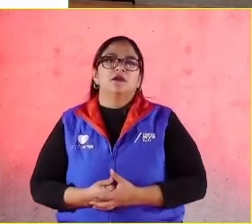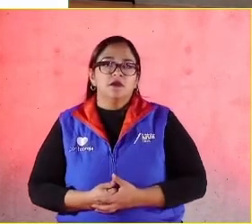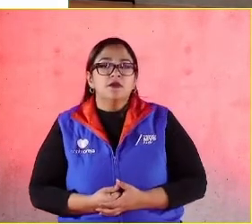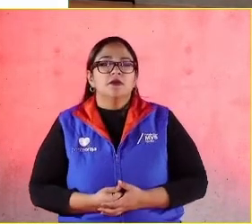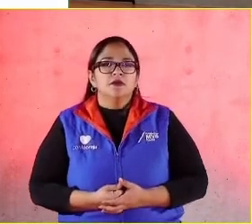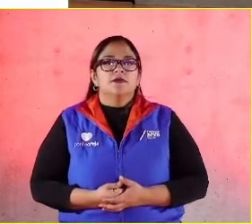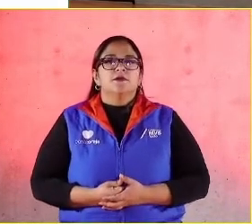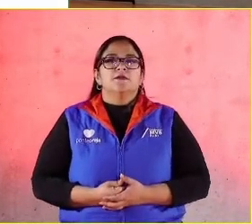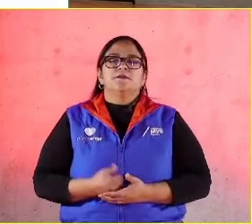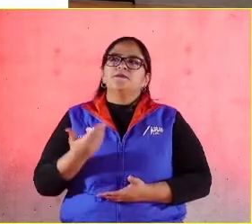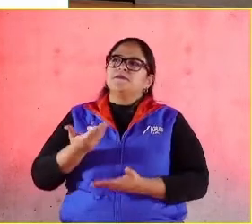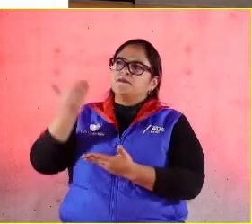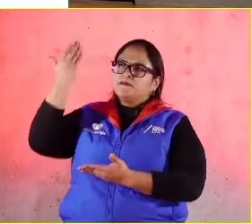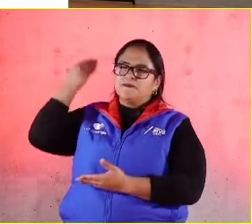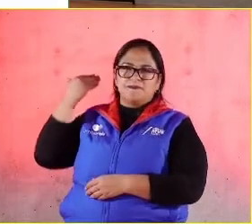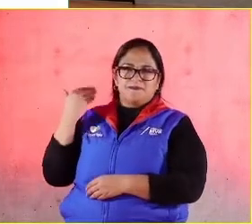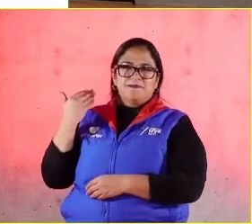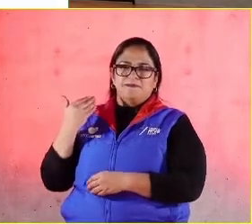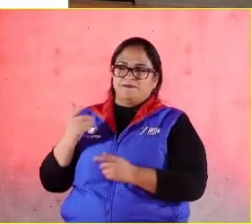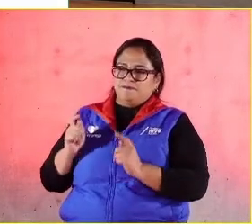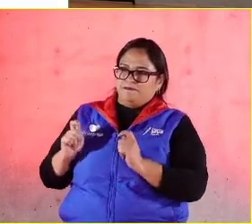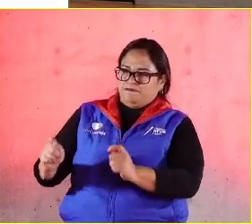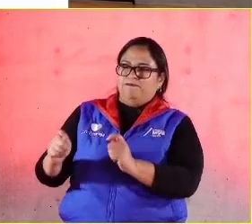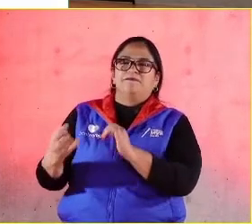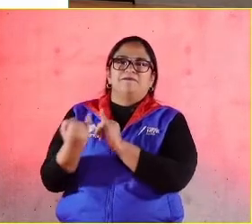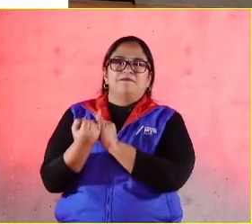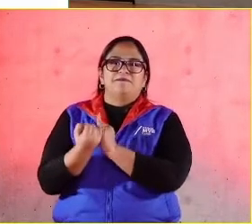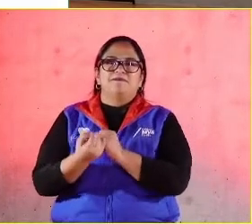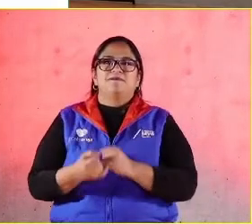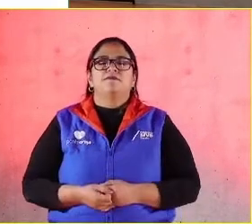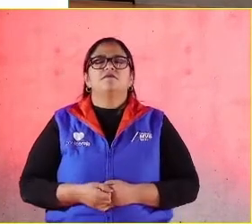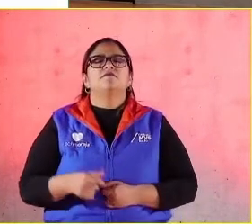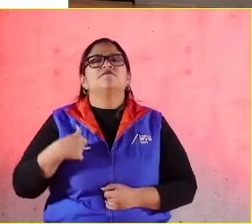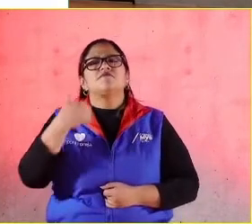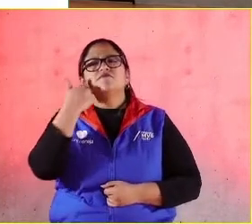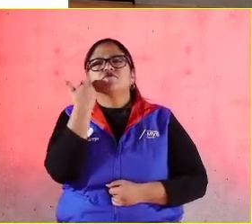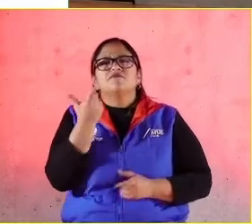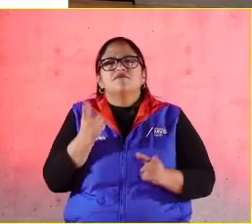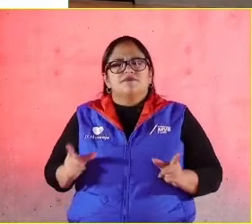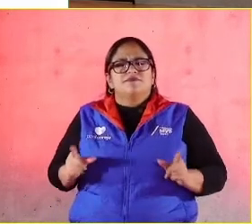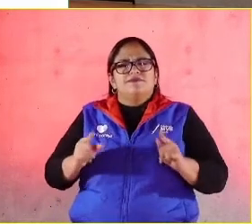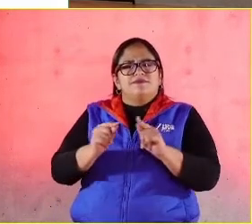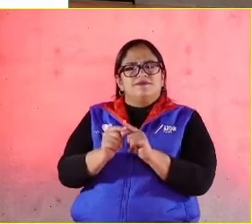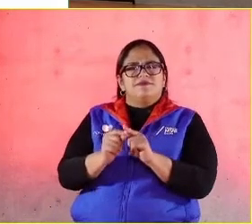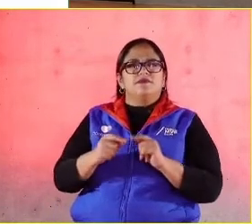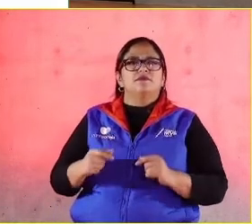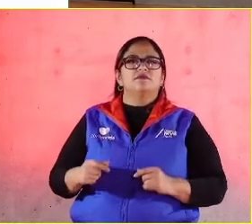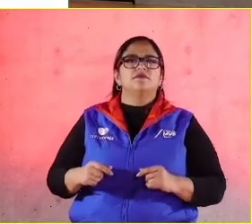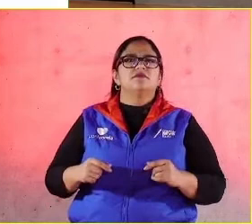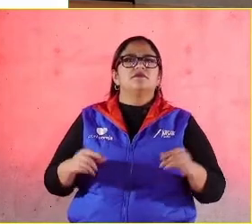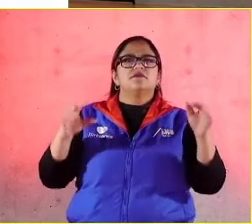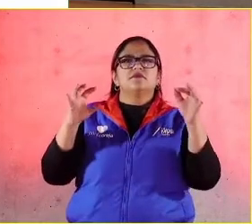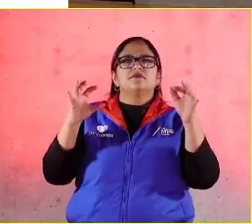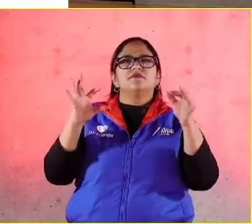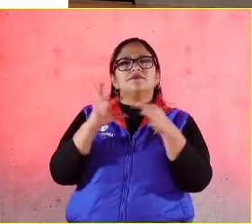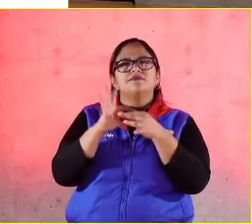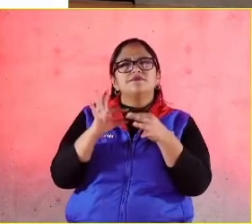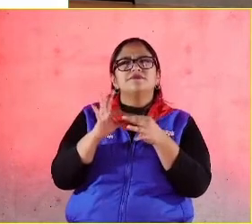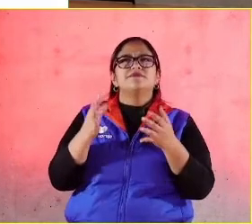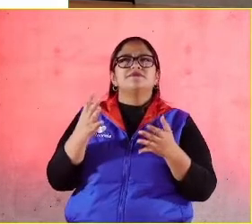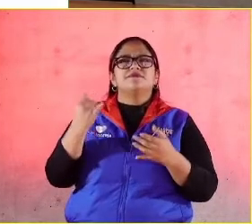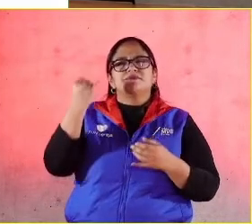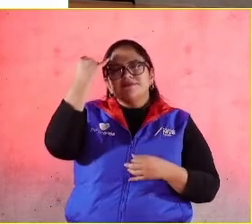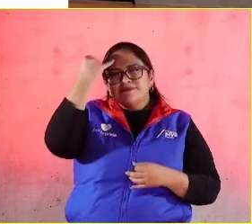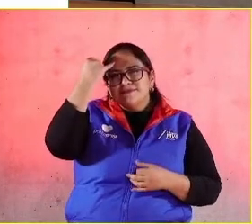hace unos días allá. Ahora, quisiera concluir con una idea